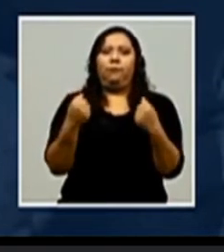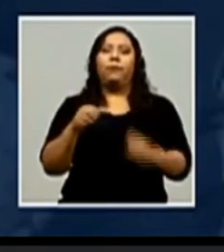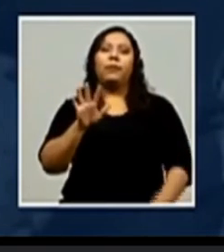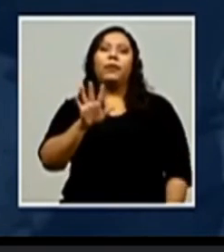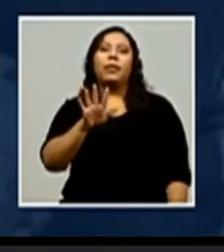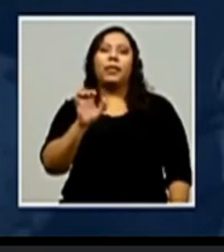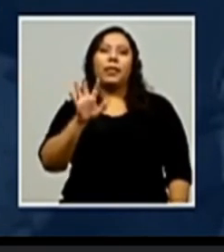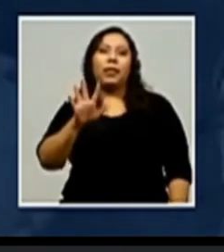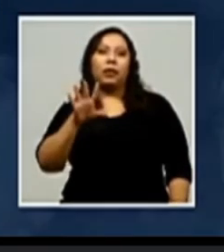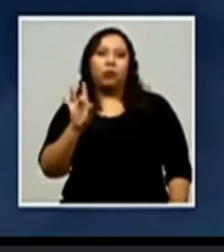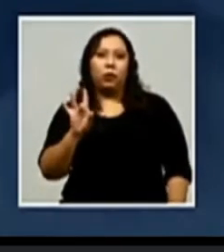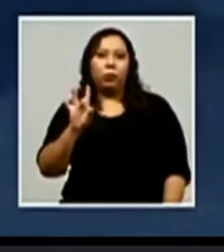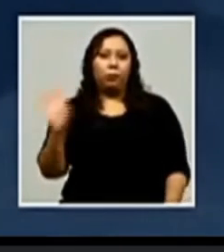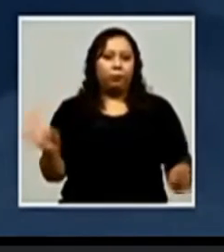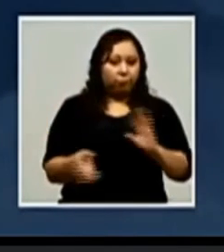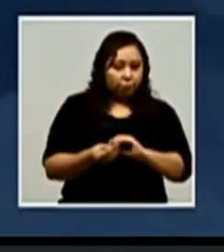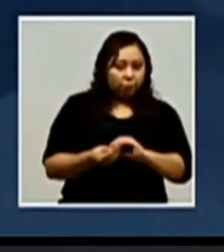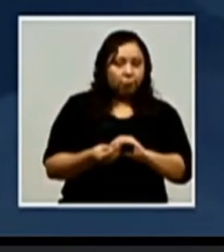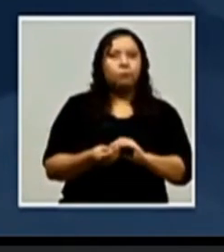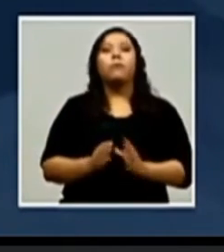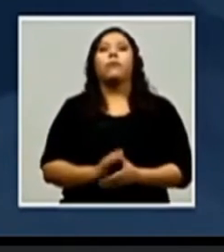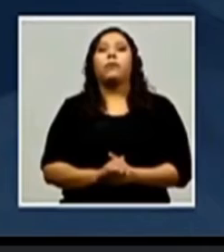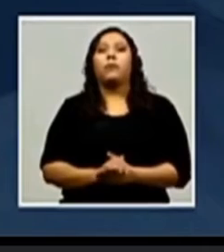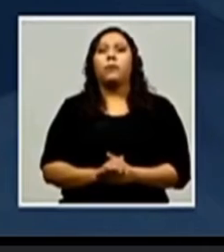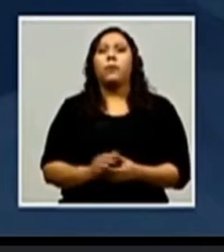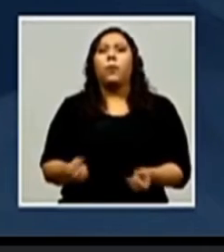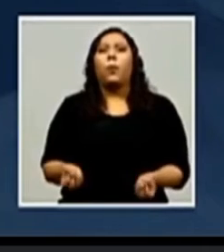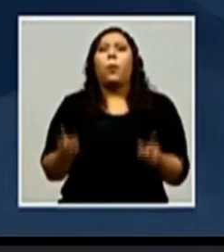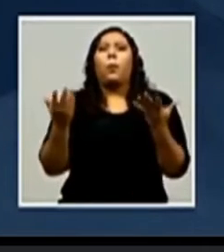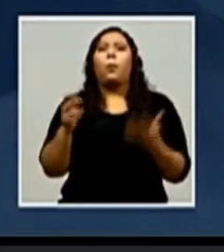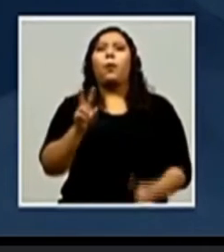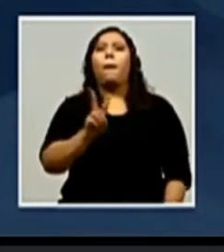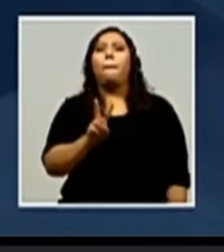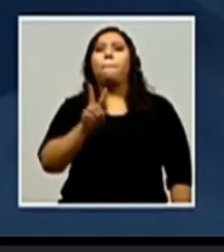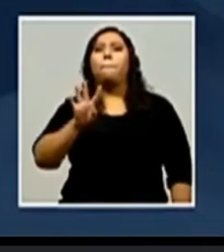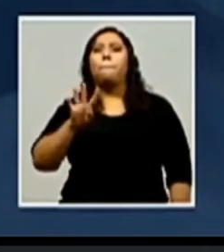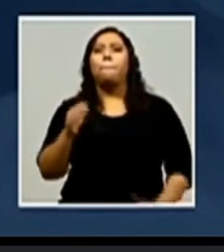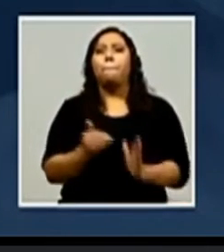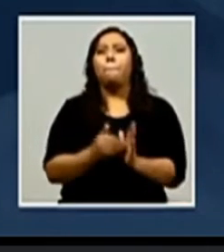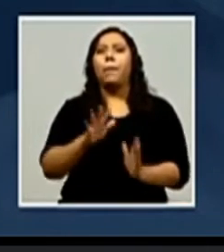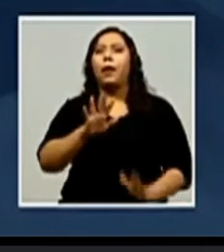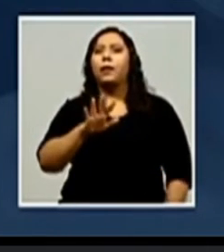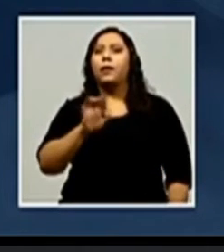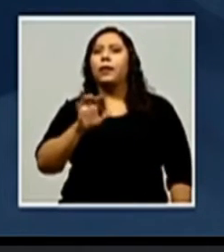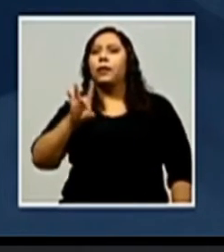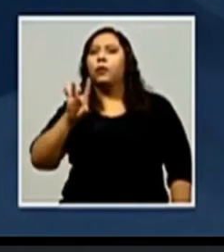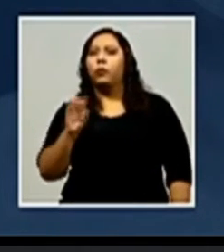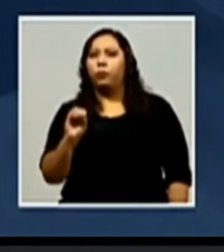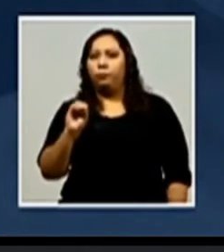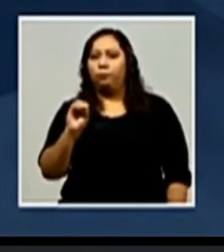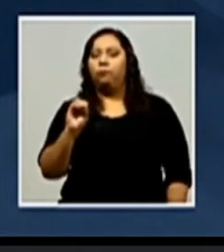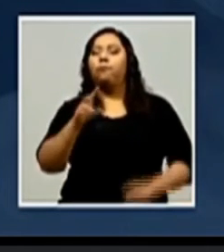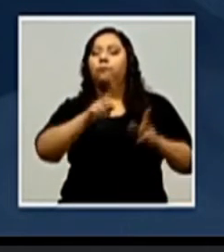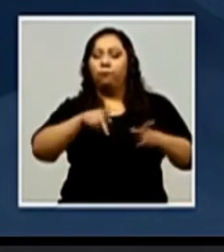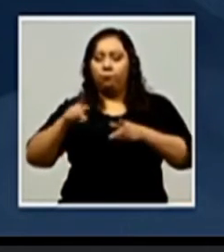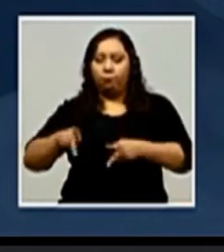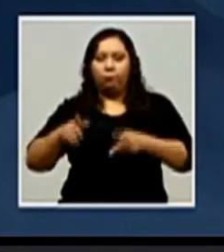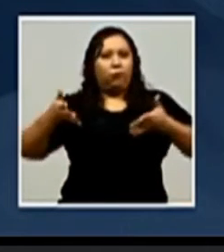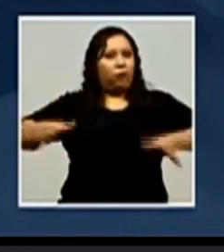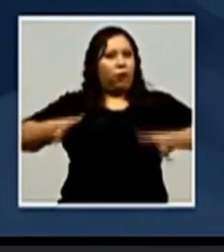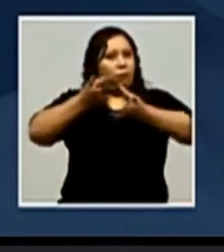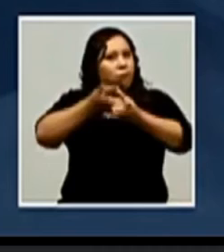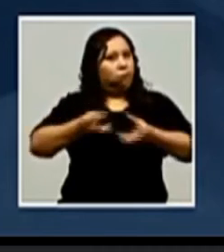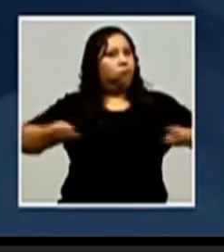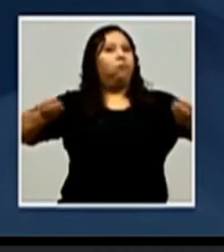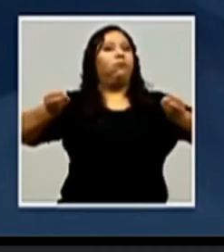558. Para ser un gran total de 24,580 compatriotas que